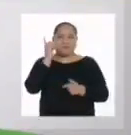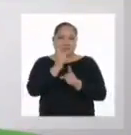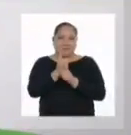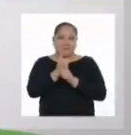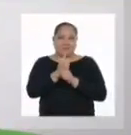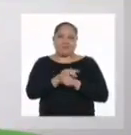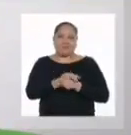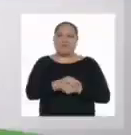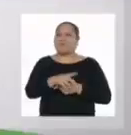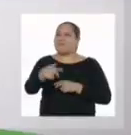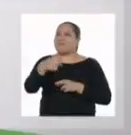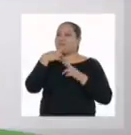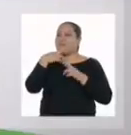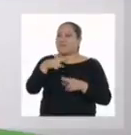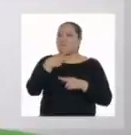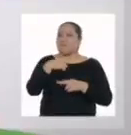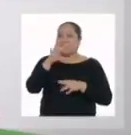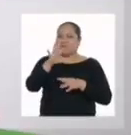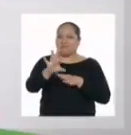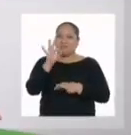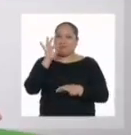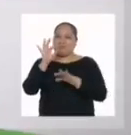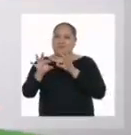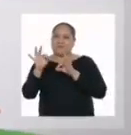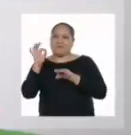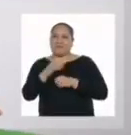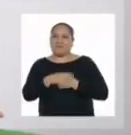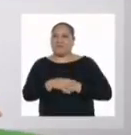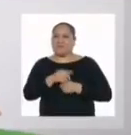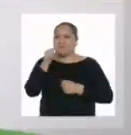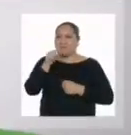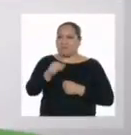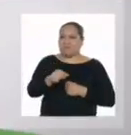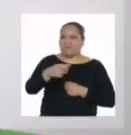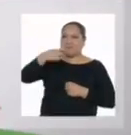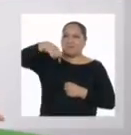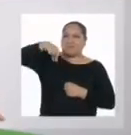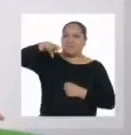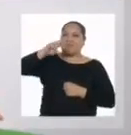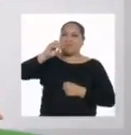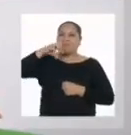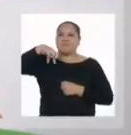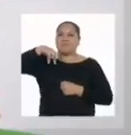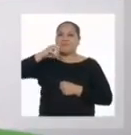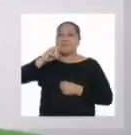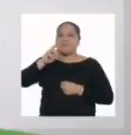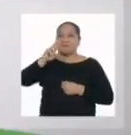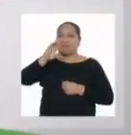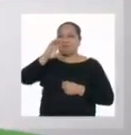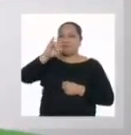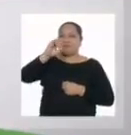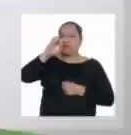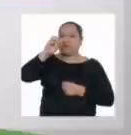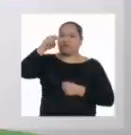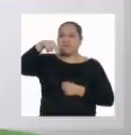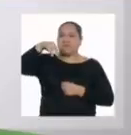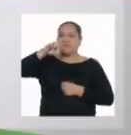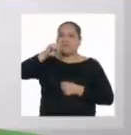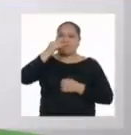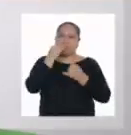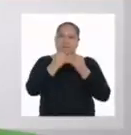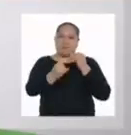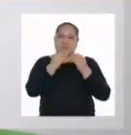¡Ajá! Y el resultado obtenido de esas operaciones vendrían a ser las proporciones finales. Luego,